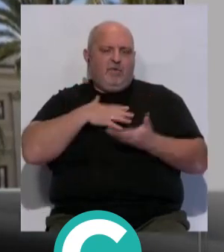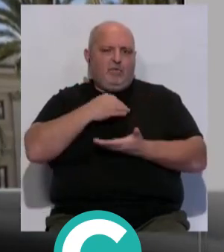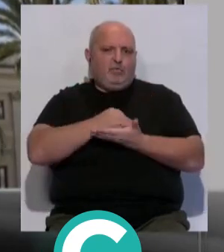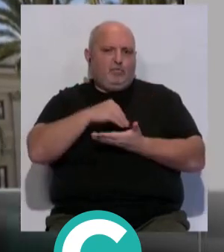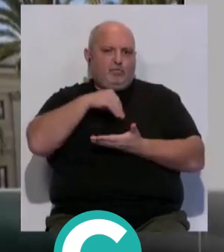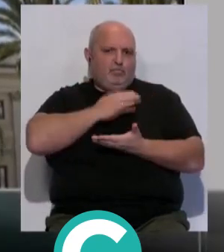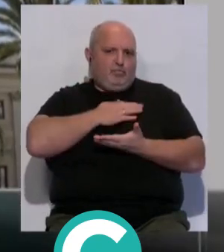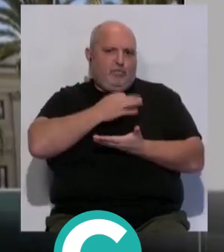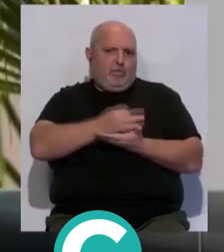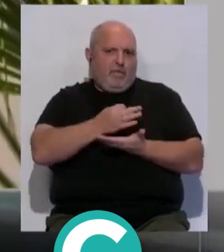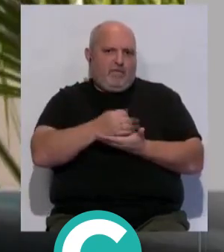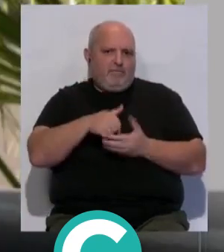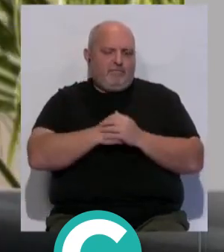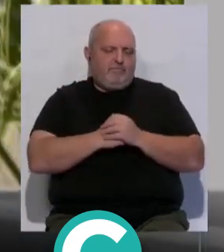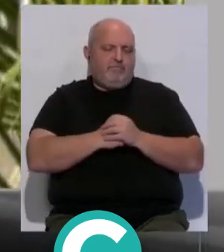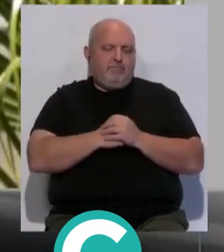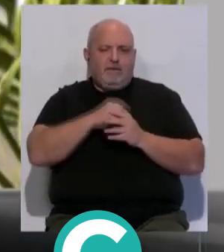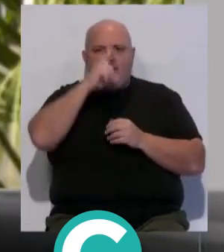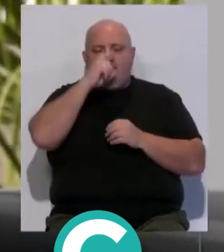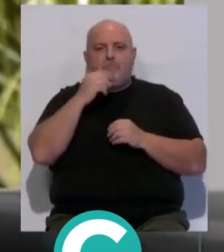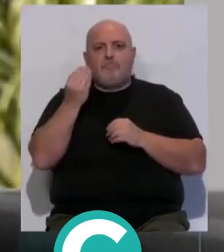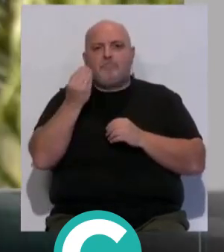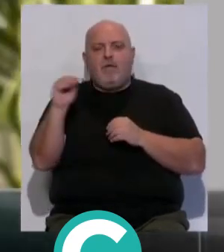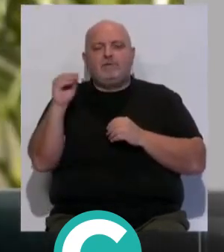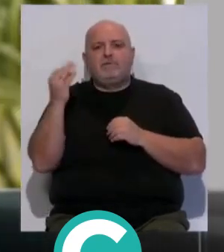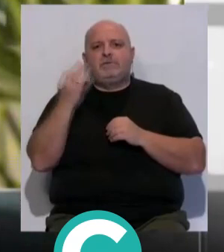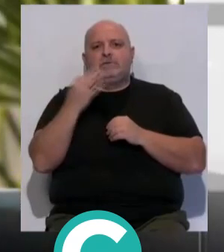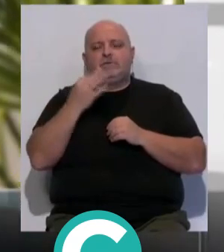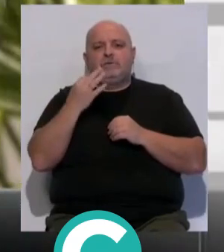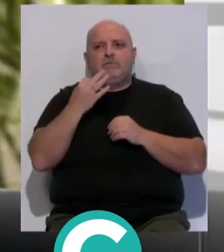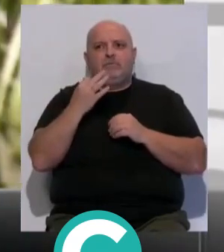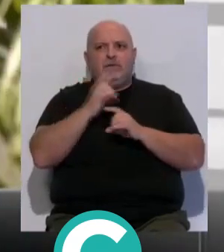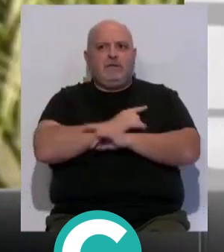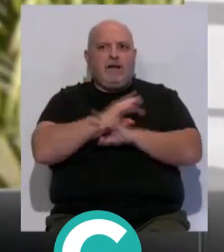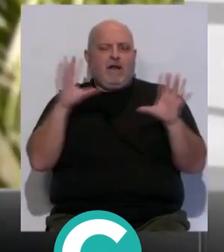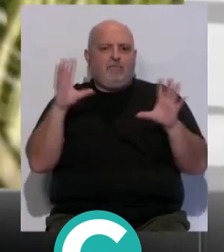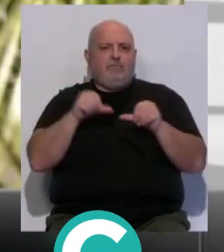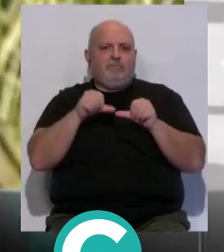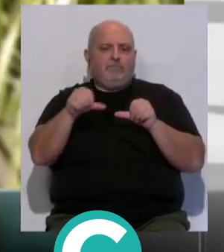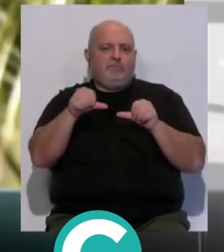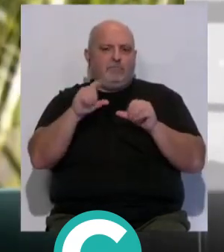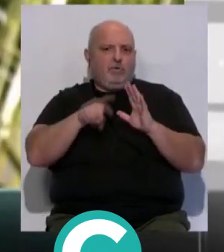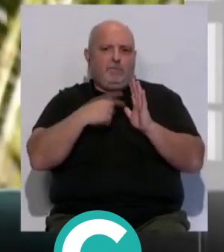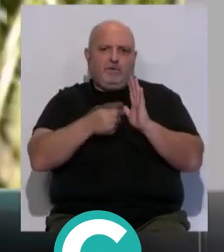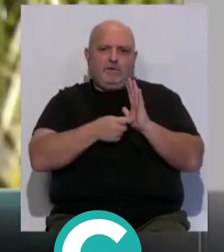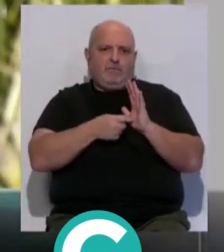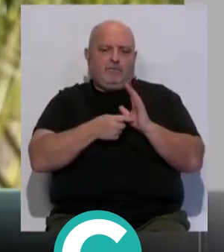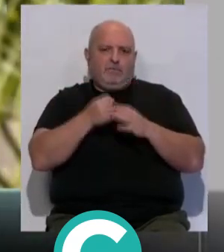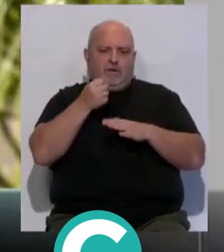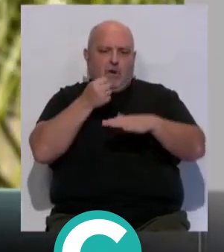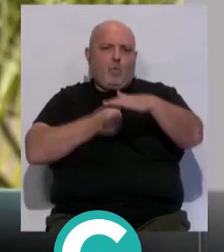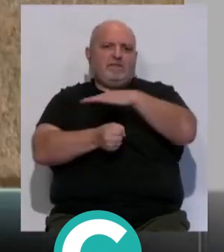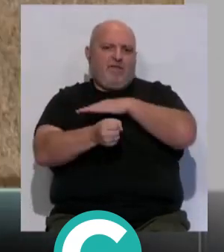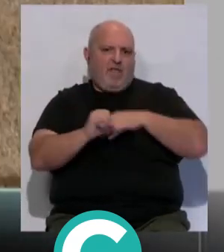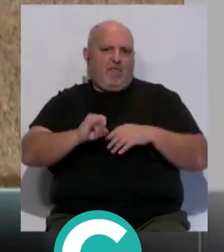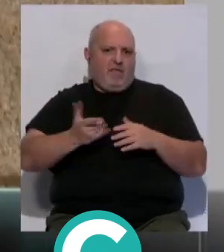y este año además con el añadido de la firme convicción de que sea totalmente una actividad inclusiva donde